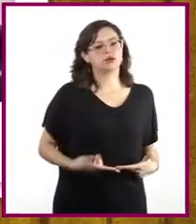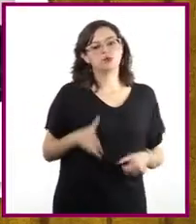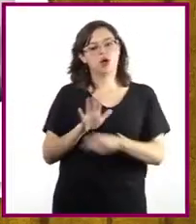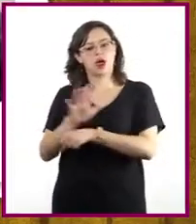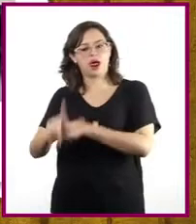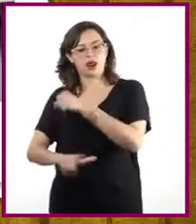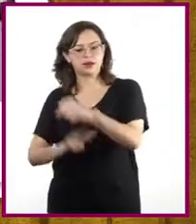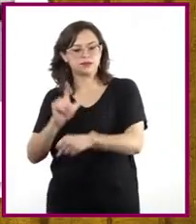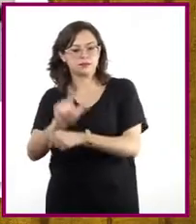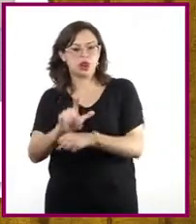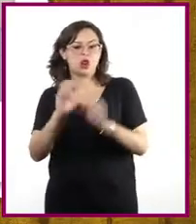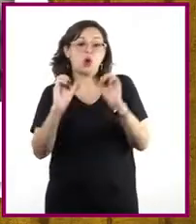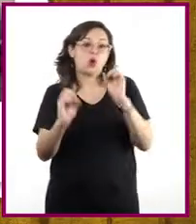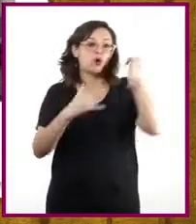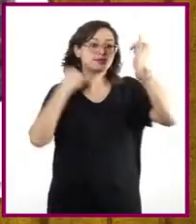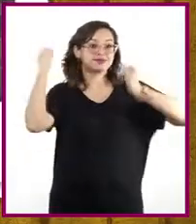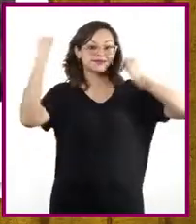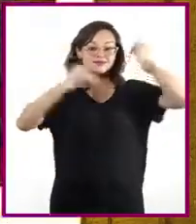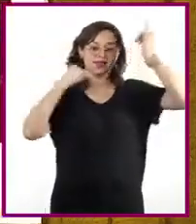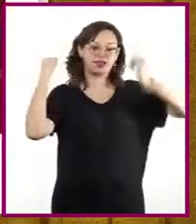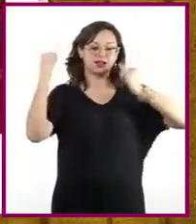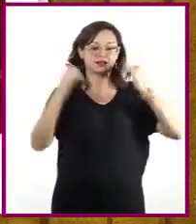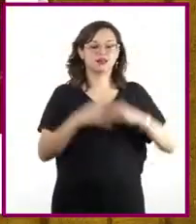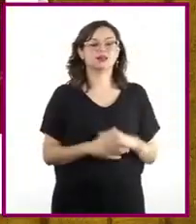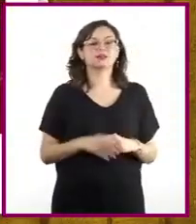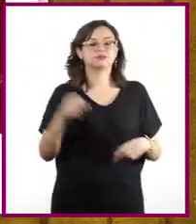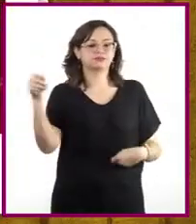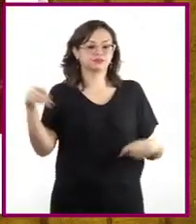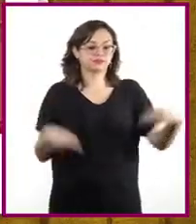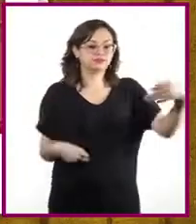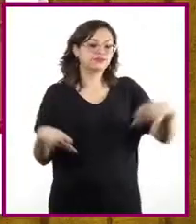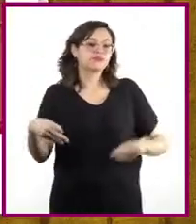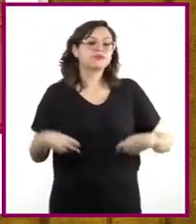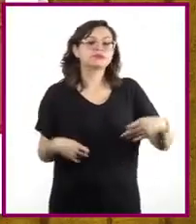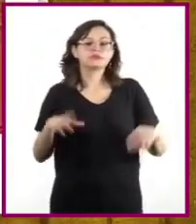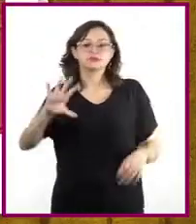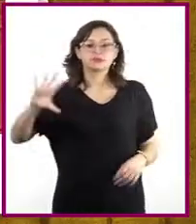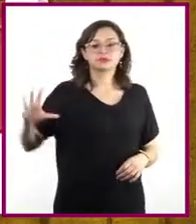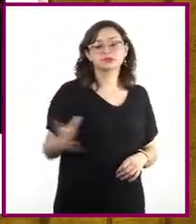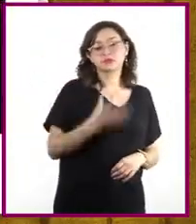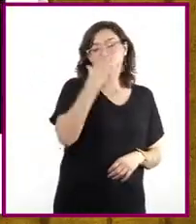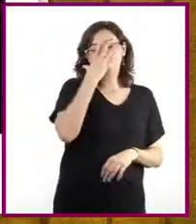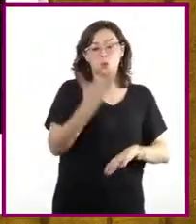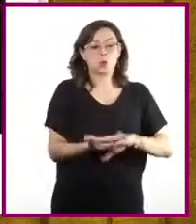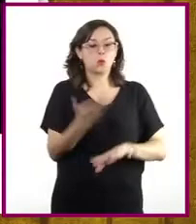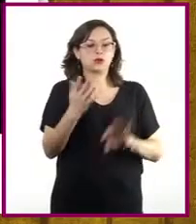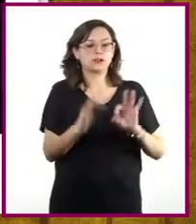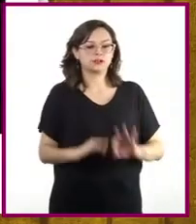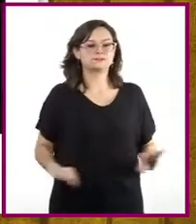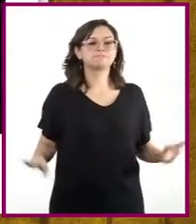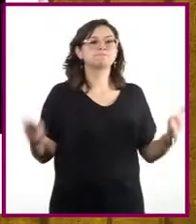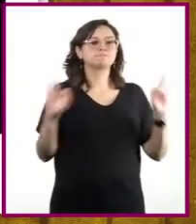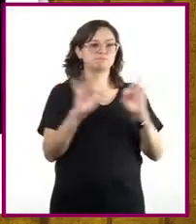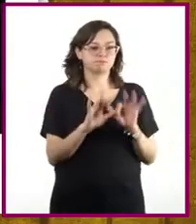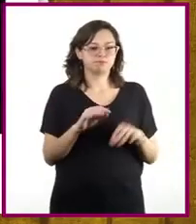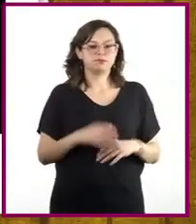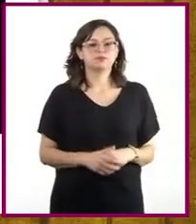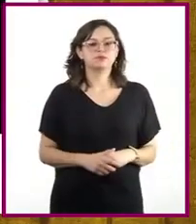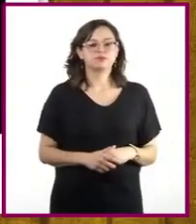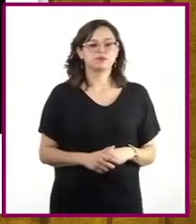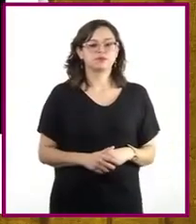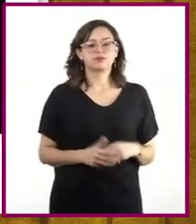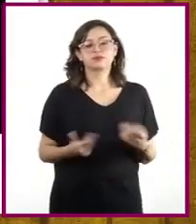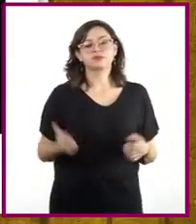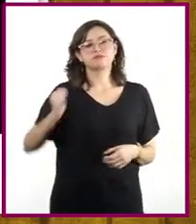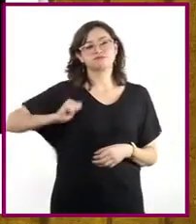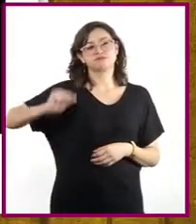animales o de seres imaginarios. En el teatro, las máscaras han tenido un papel muy importante. Las primeras que se